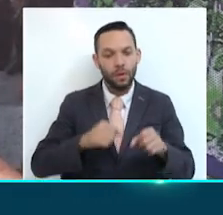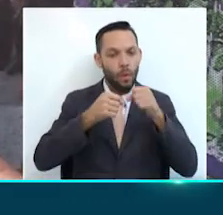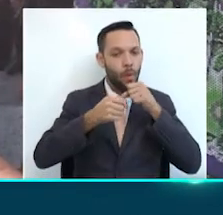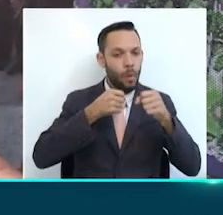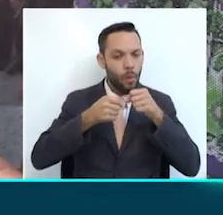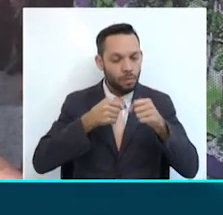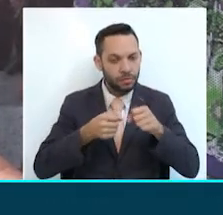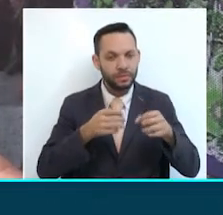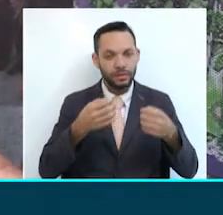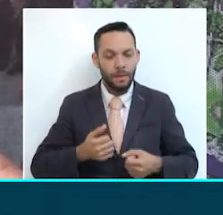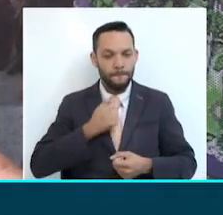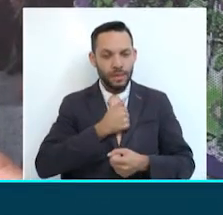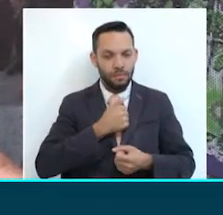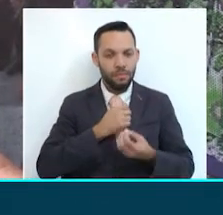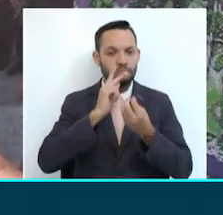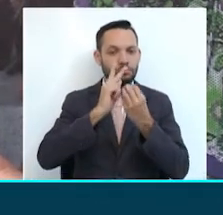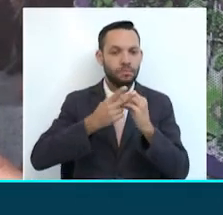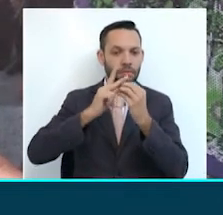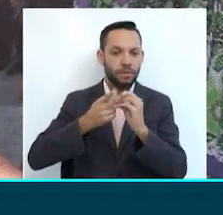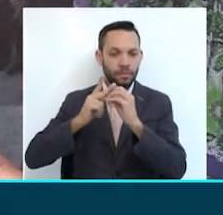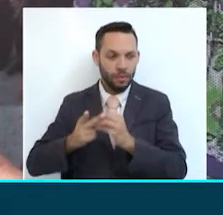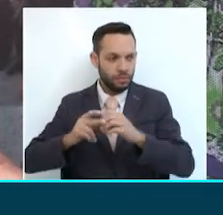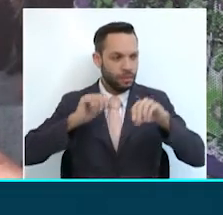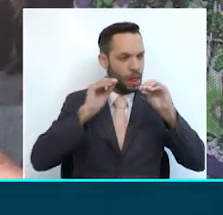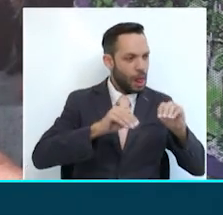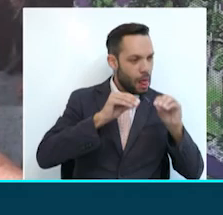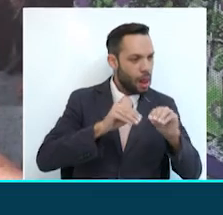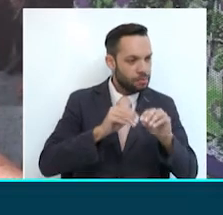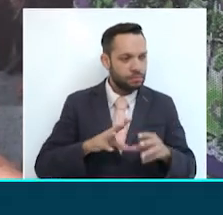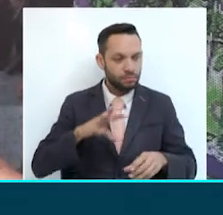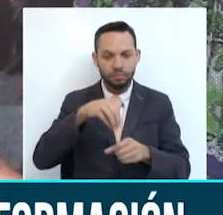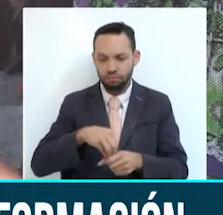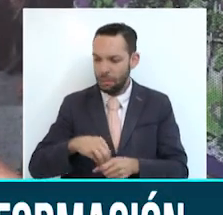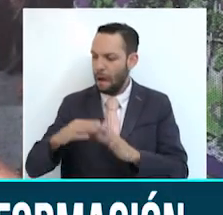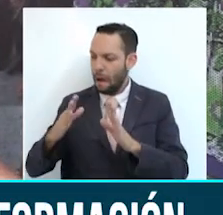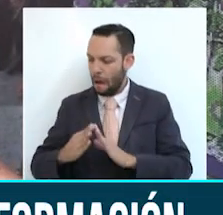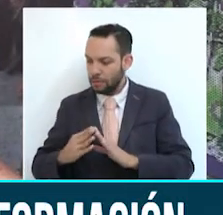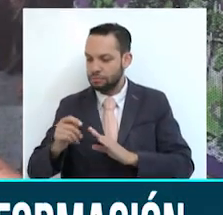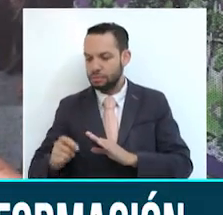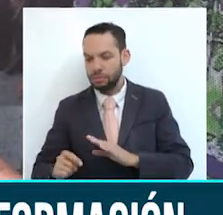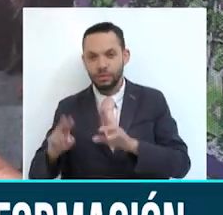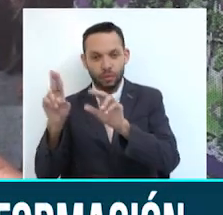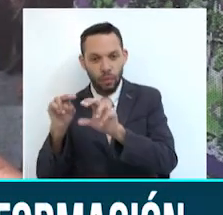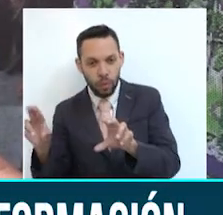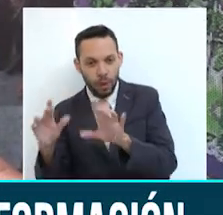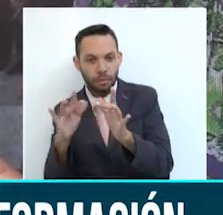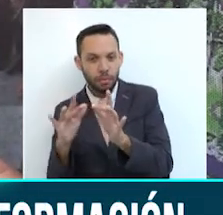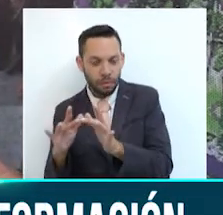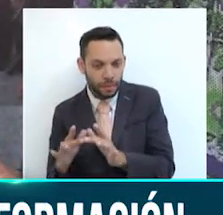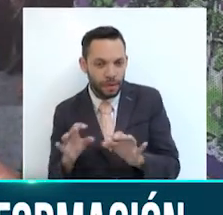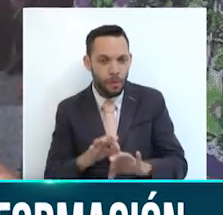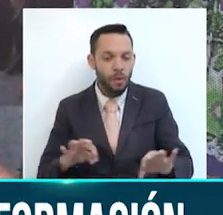través de los talleres que ellos dictaron. Sí, monté mi emisor online en mi casita. Gracias a Dios con la emisora online genero contenido para las redes